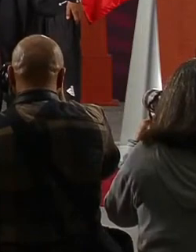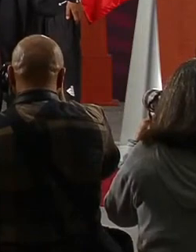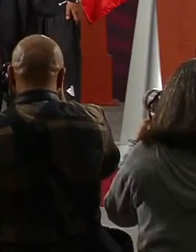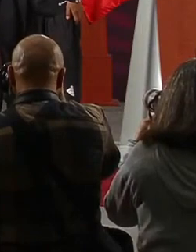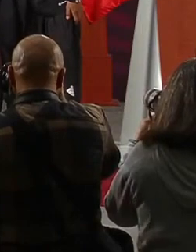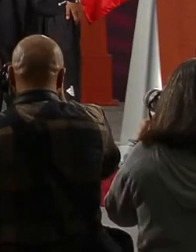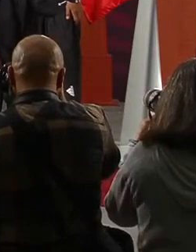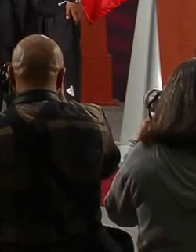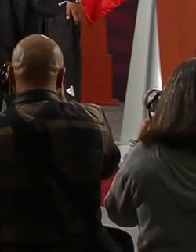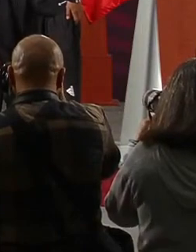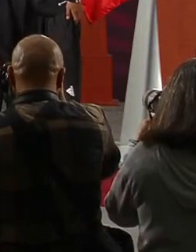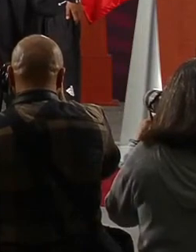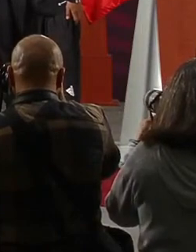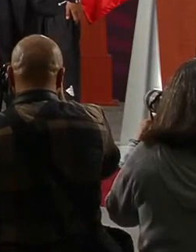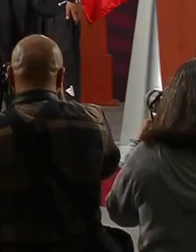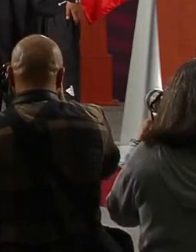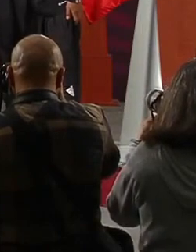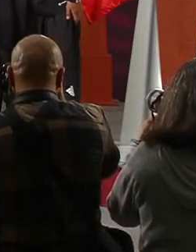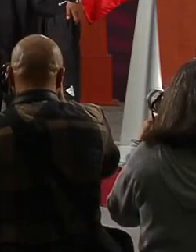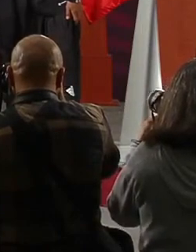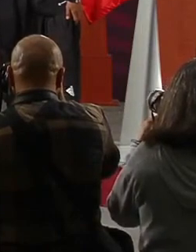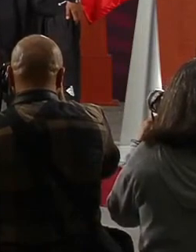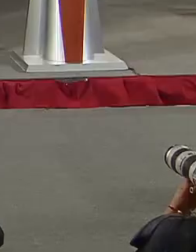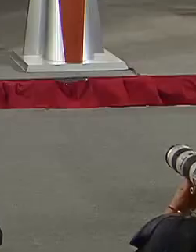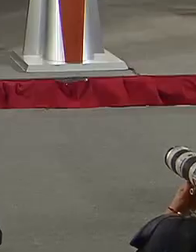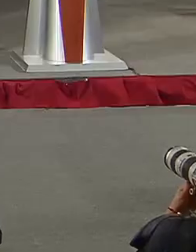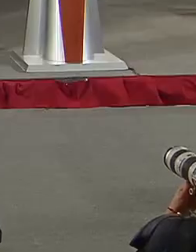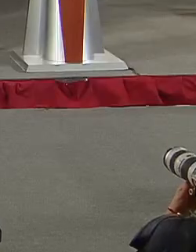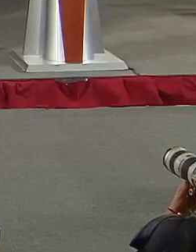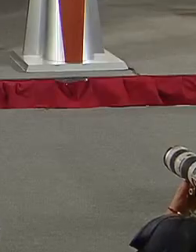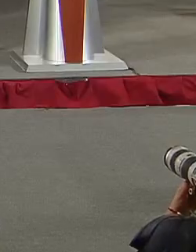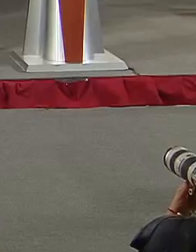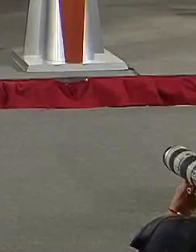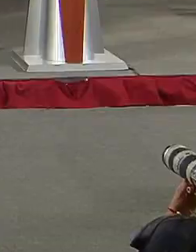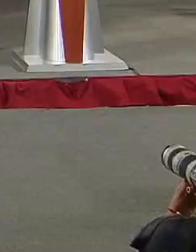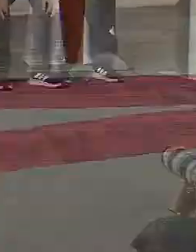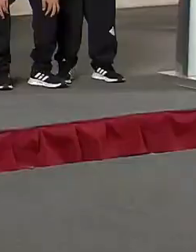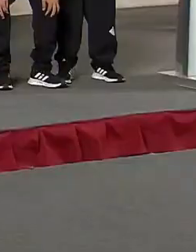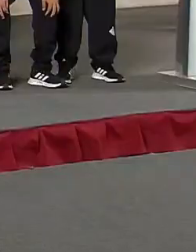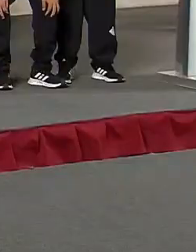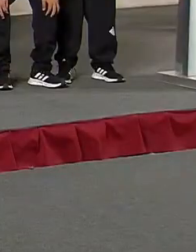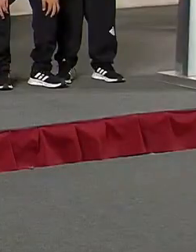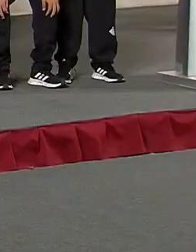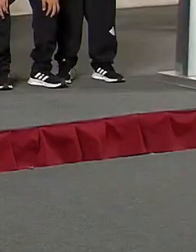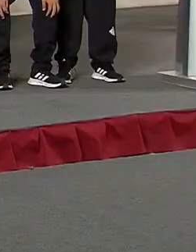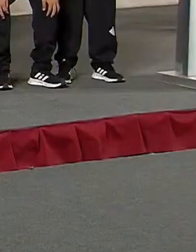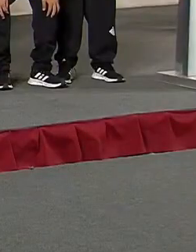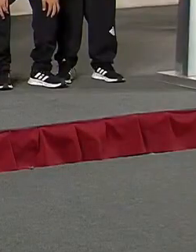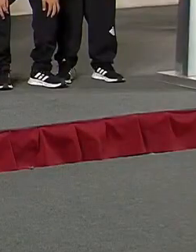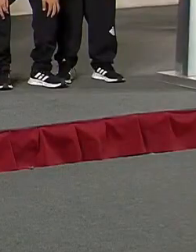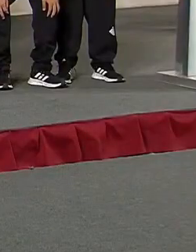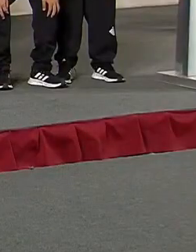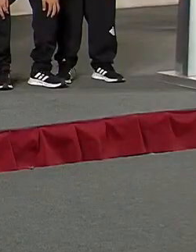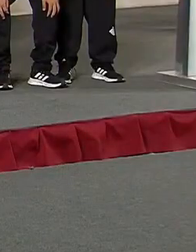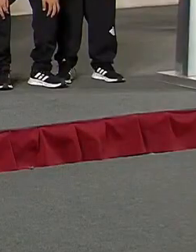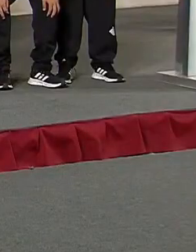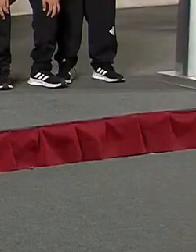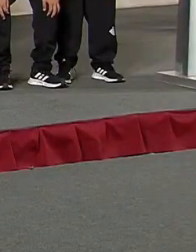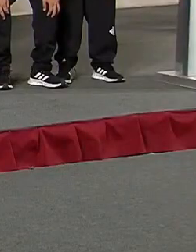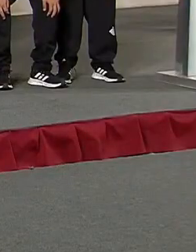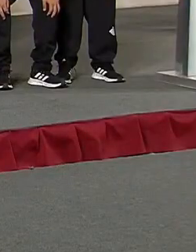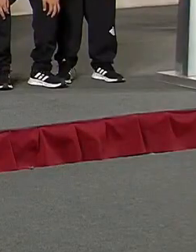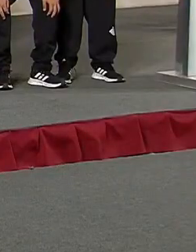¡Muchachos! ¡Canten todos con el corazón! ¡No se olviden que en